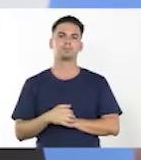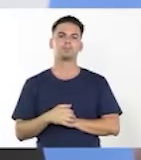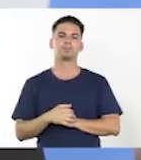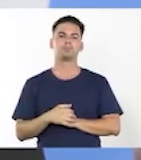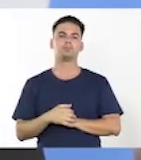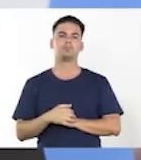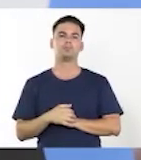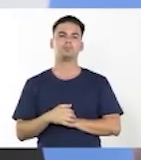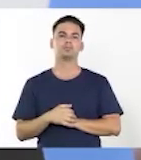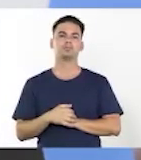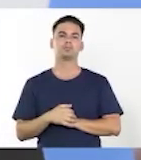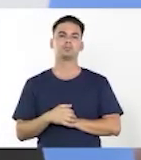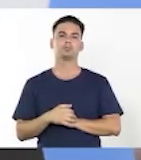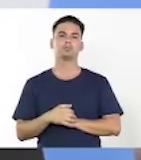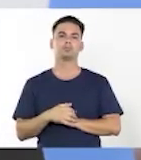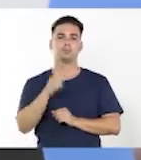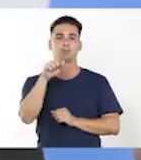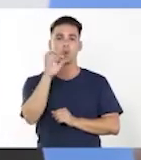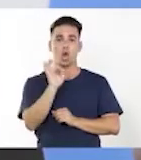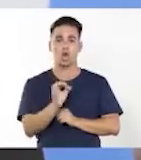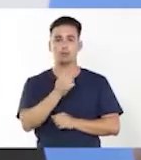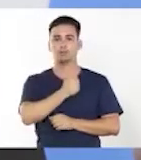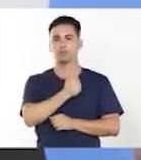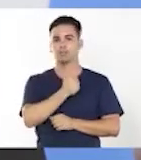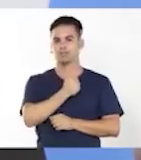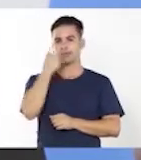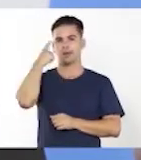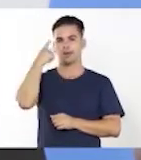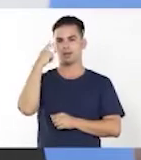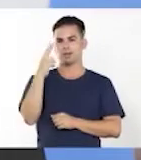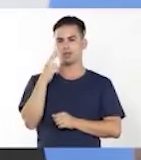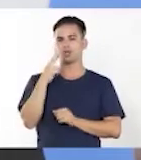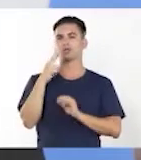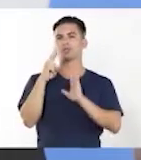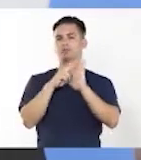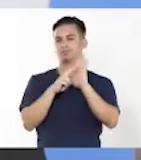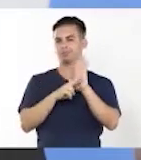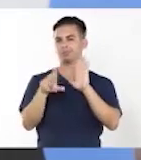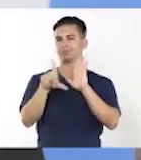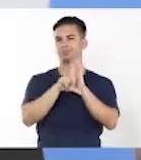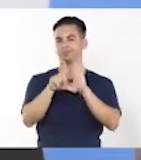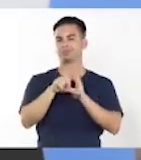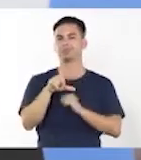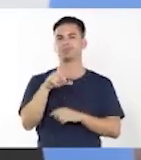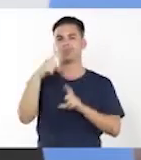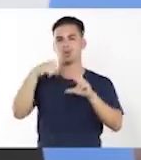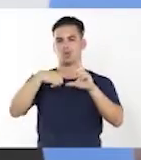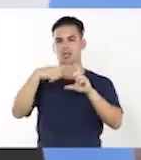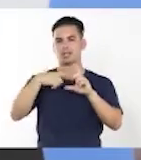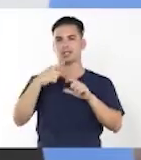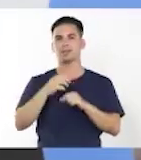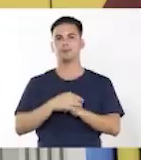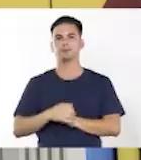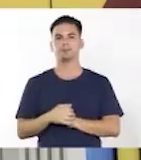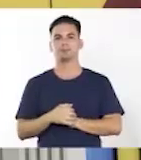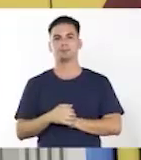ni habíamos trabajado los cambios ortográficos. Por eso quise recordarle este contenido.